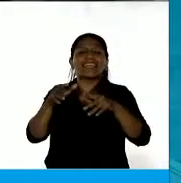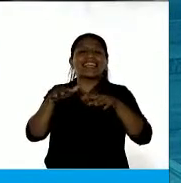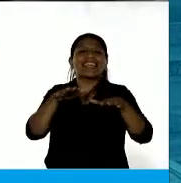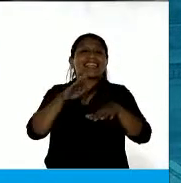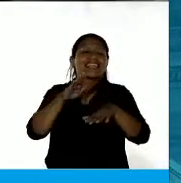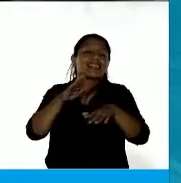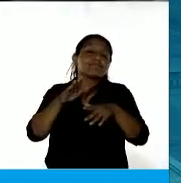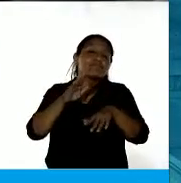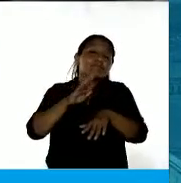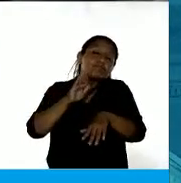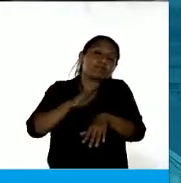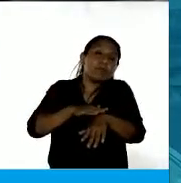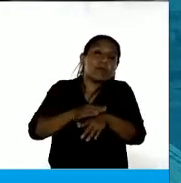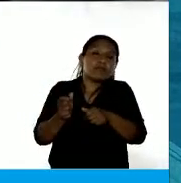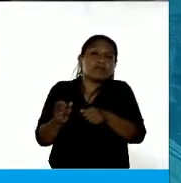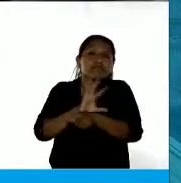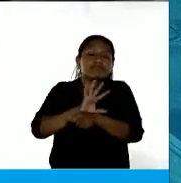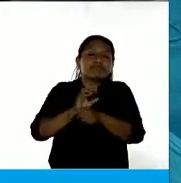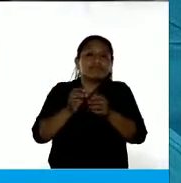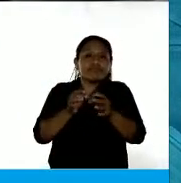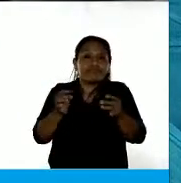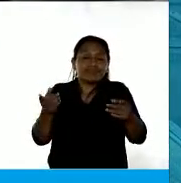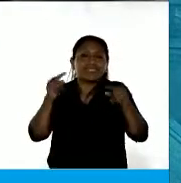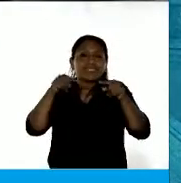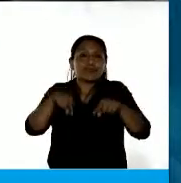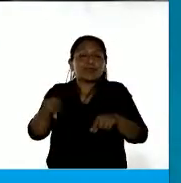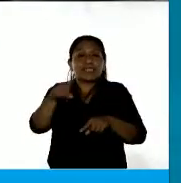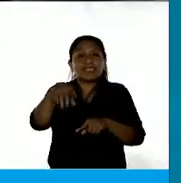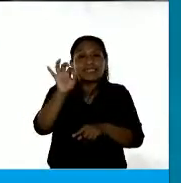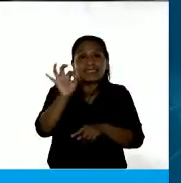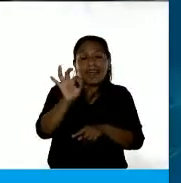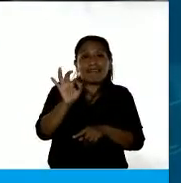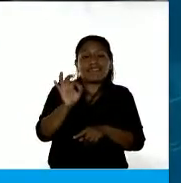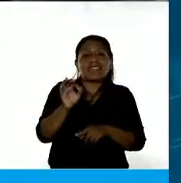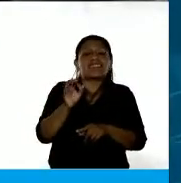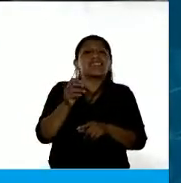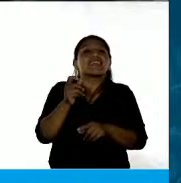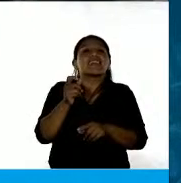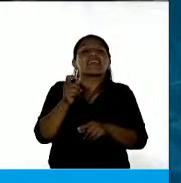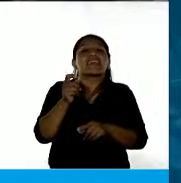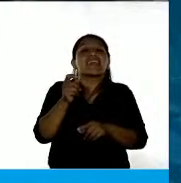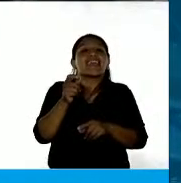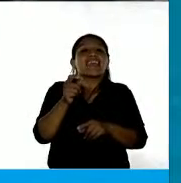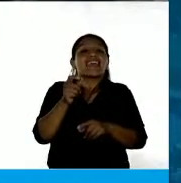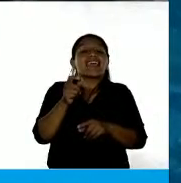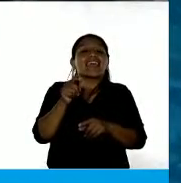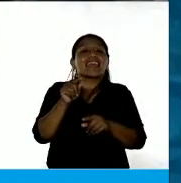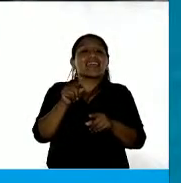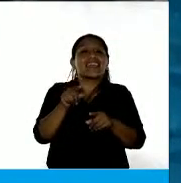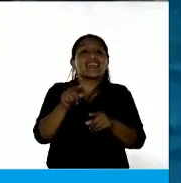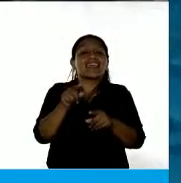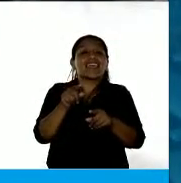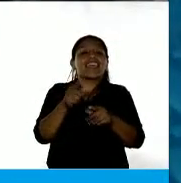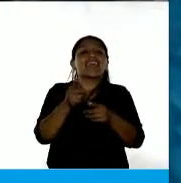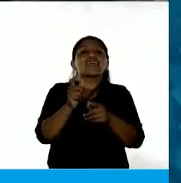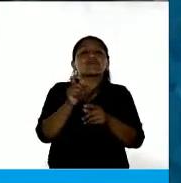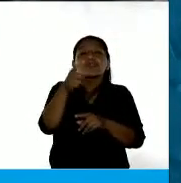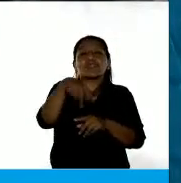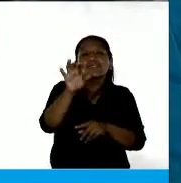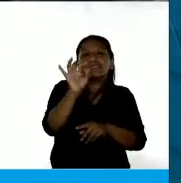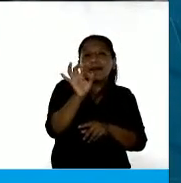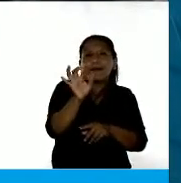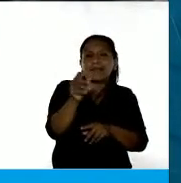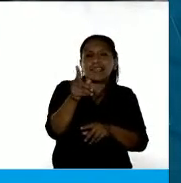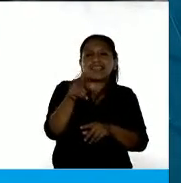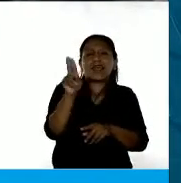que hoy, al día de hoy, seguimos atravesando. Ustedes saben que en la primera fila, en la primera línea de fuego, hay muchas